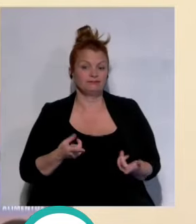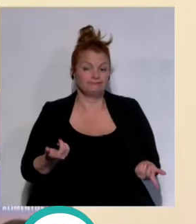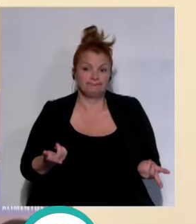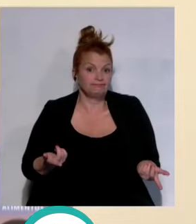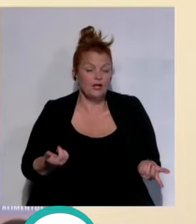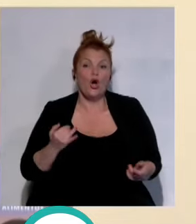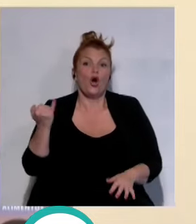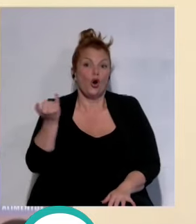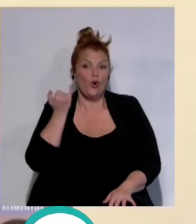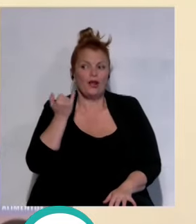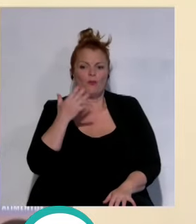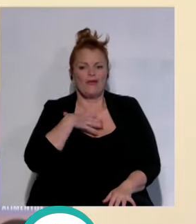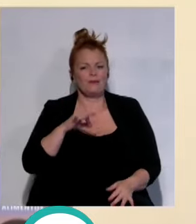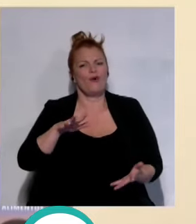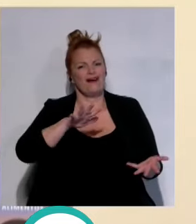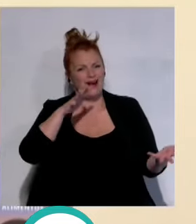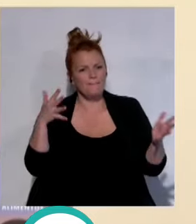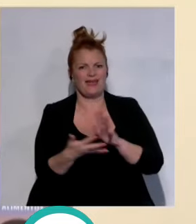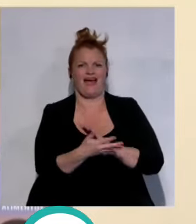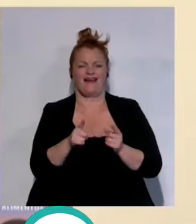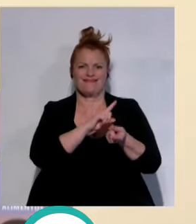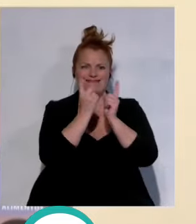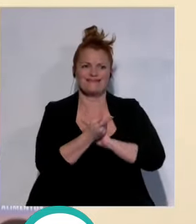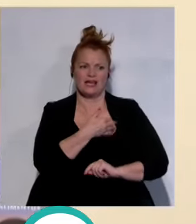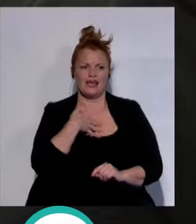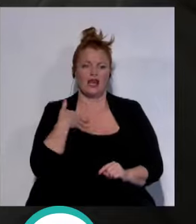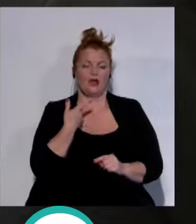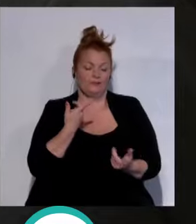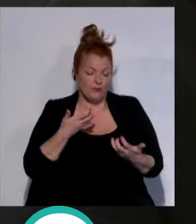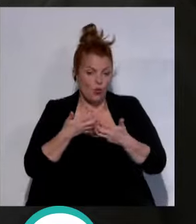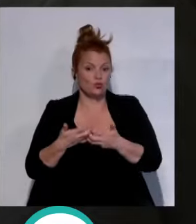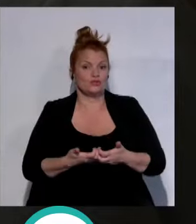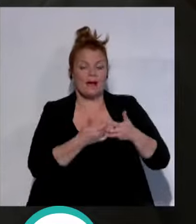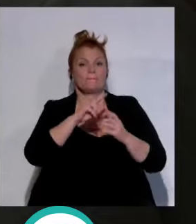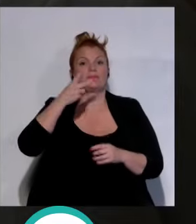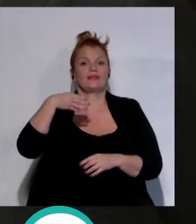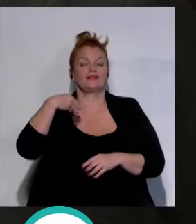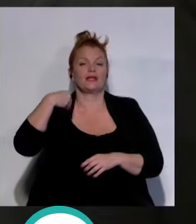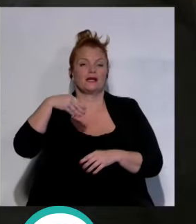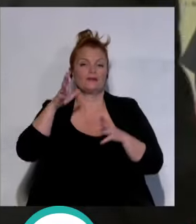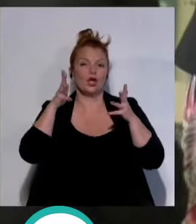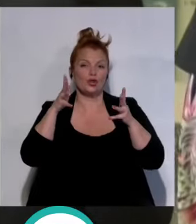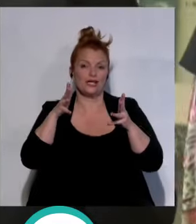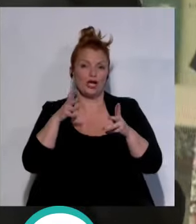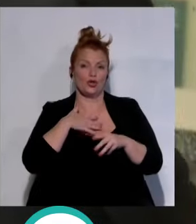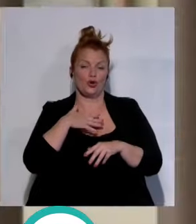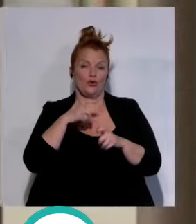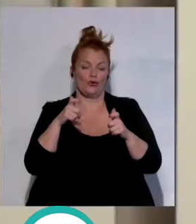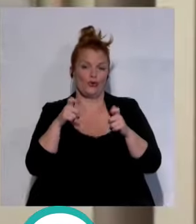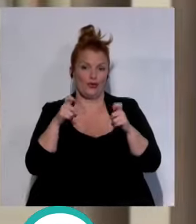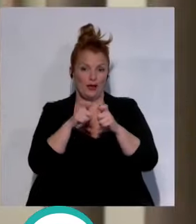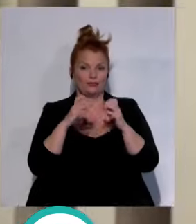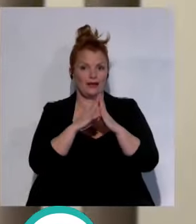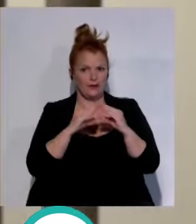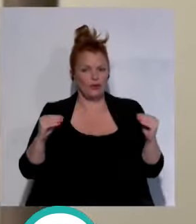ojalá pudiésemos cambiar esa realidad y en eso estamos el viceconsejero de presidencia de la Junta de Andalucía Antonio Sanz